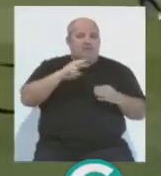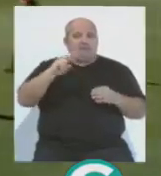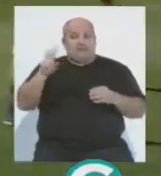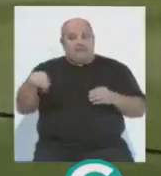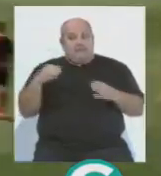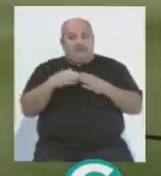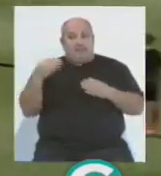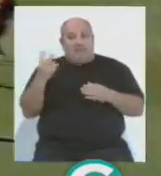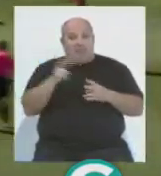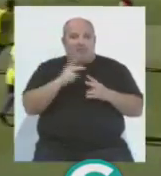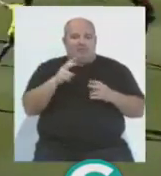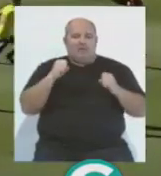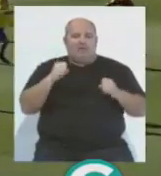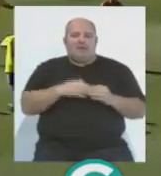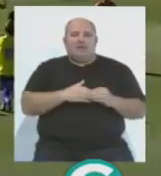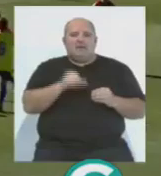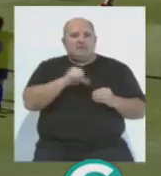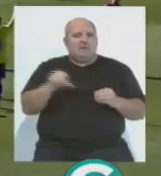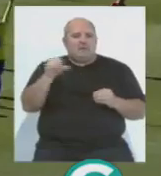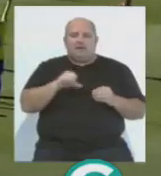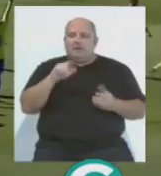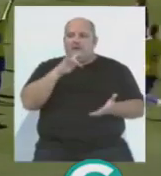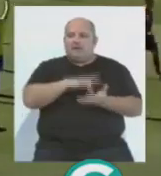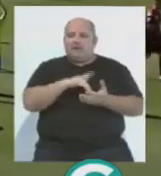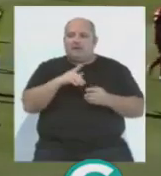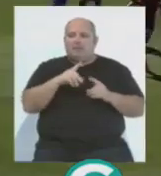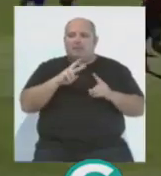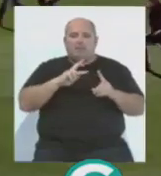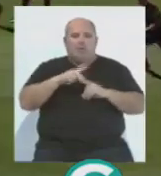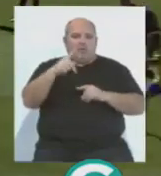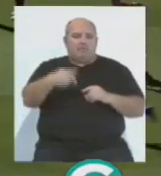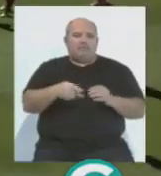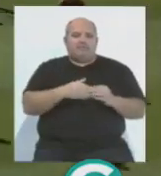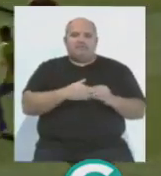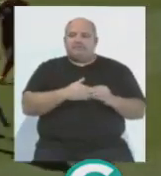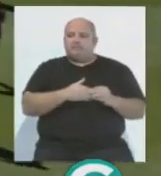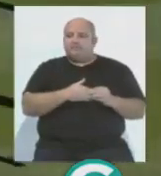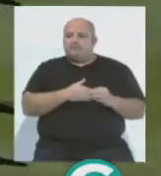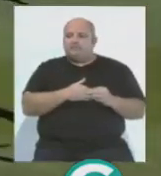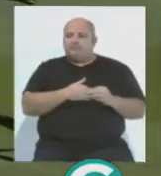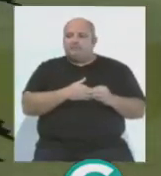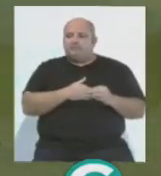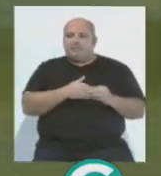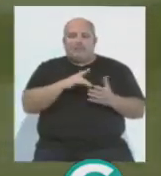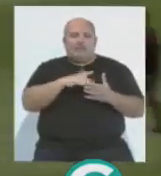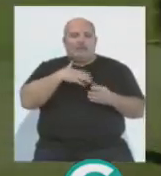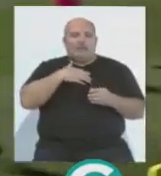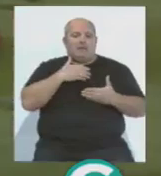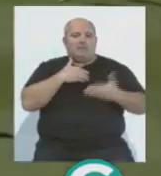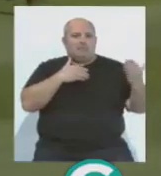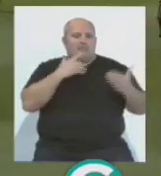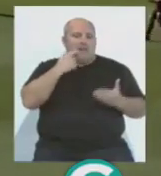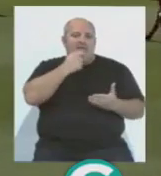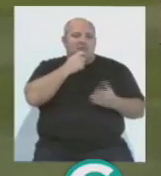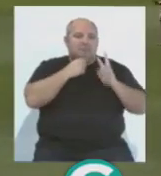la mayor parte de los entrenamientos semanales, aquí hay una caída de Peque en esa acción, el